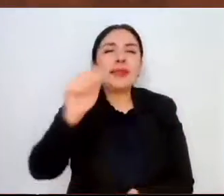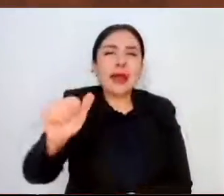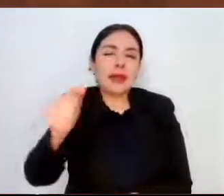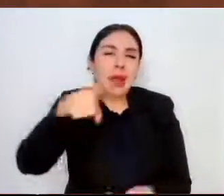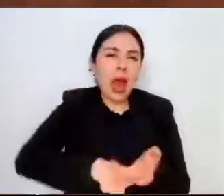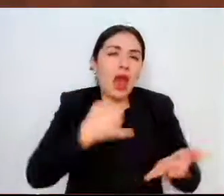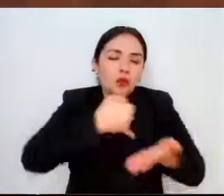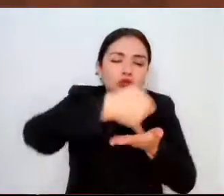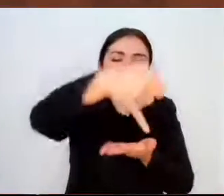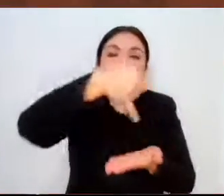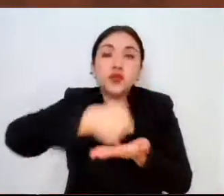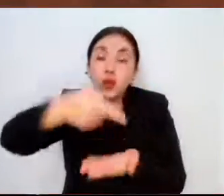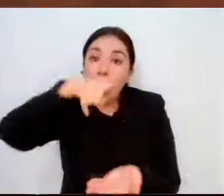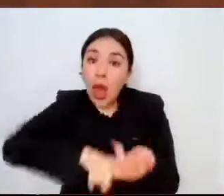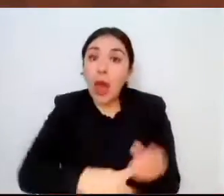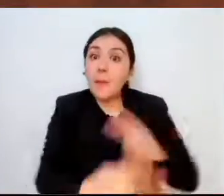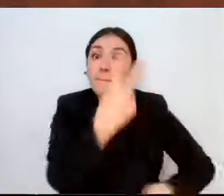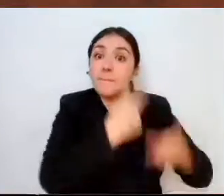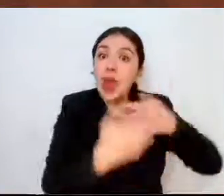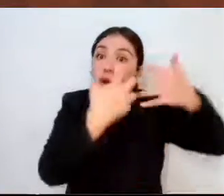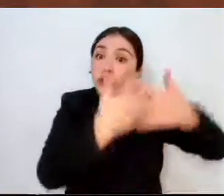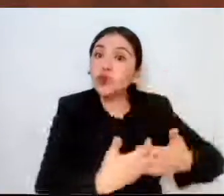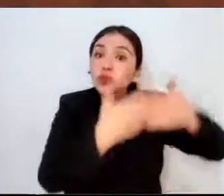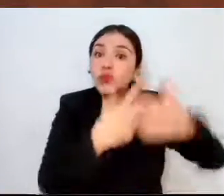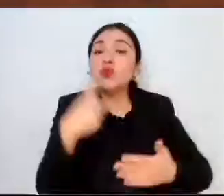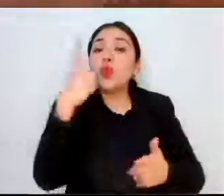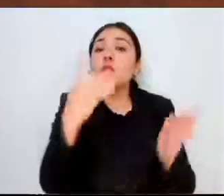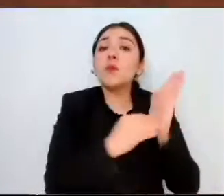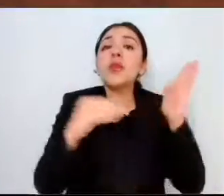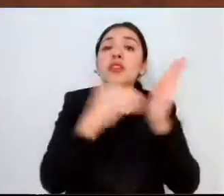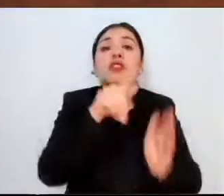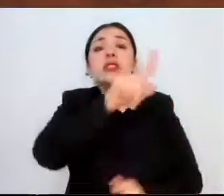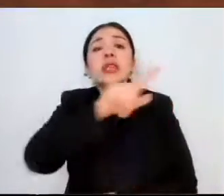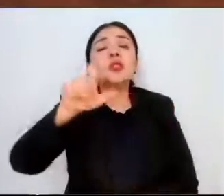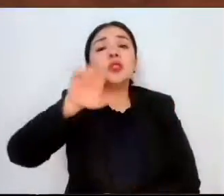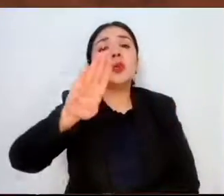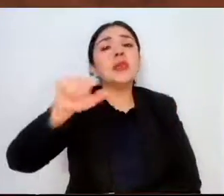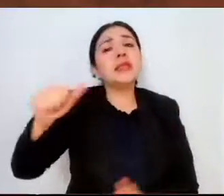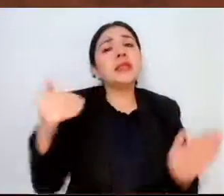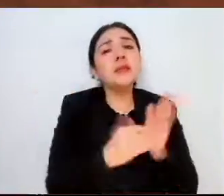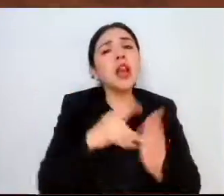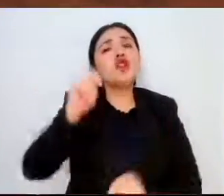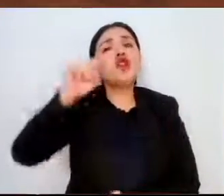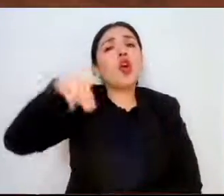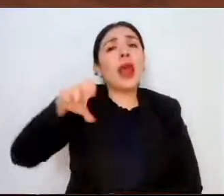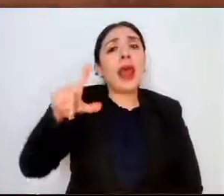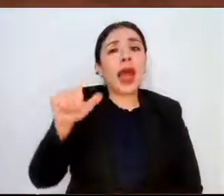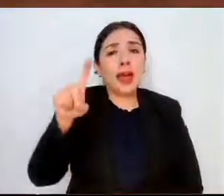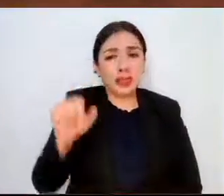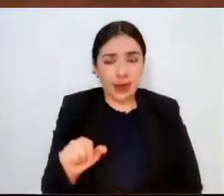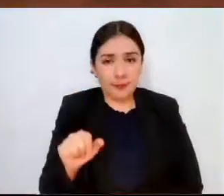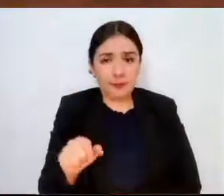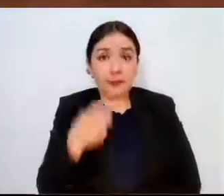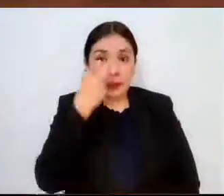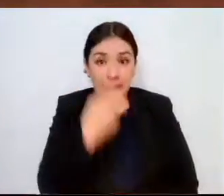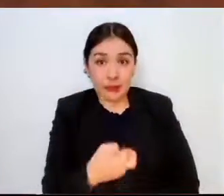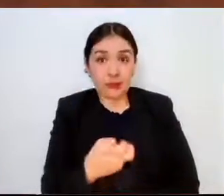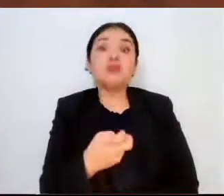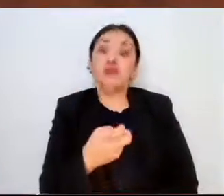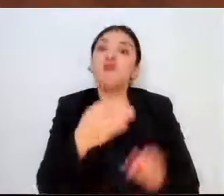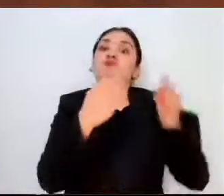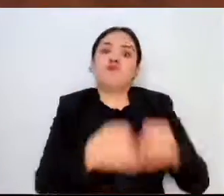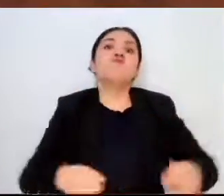volumen de producción de un millón 796 mil toneladas. Un lugar importante,